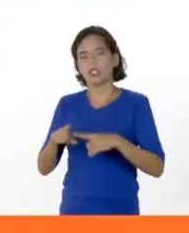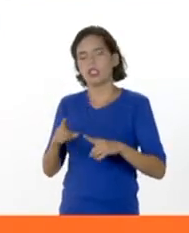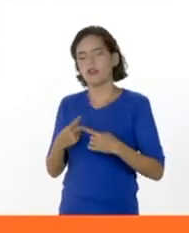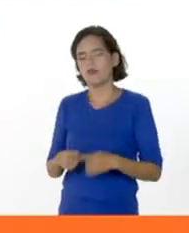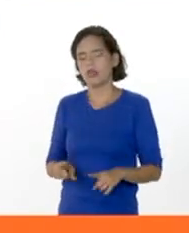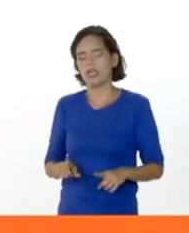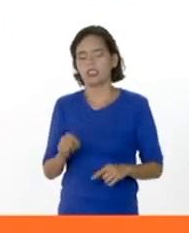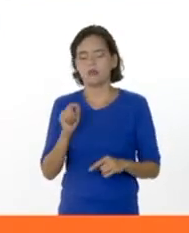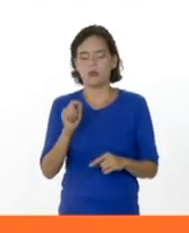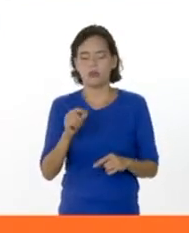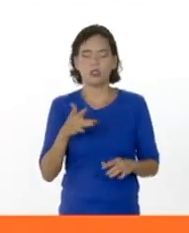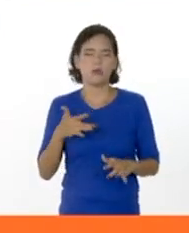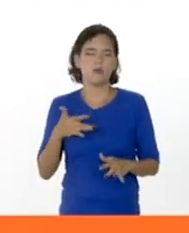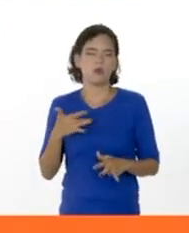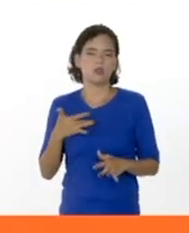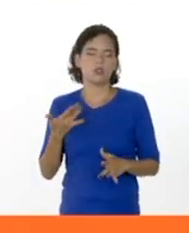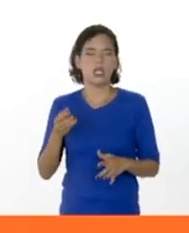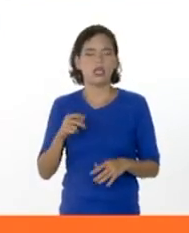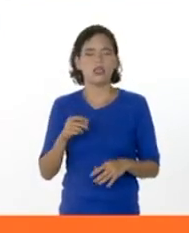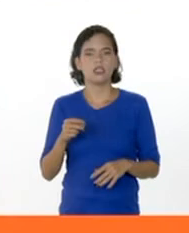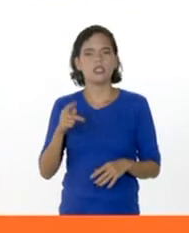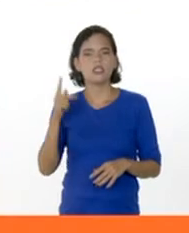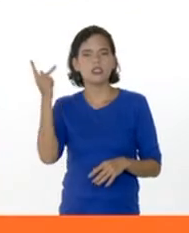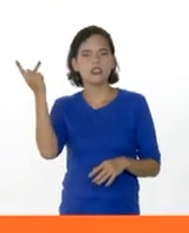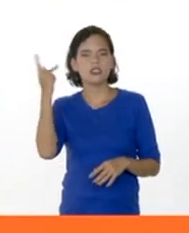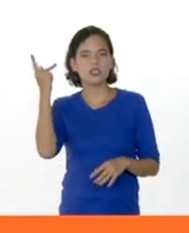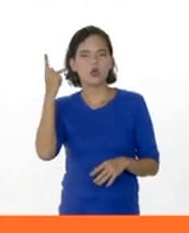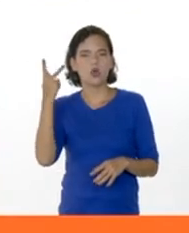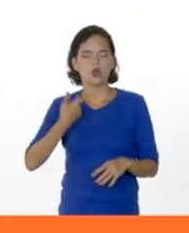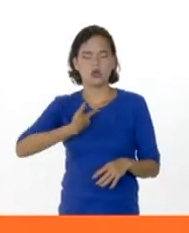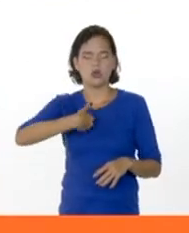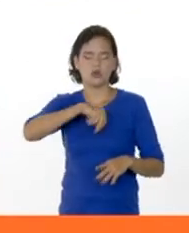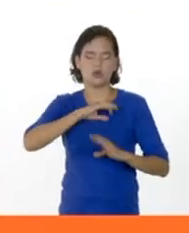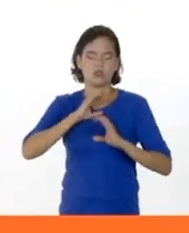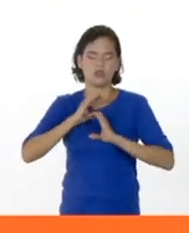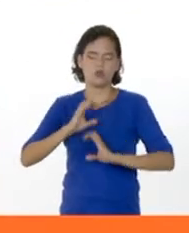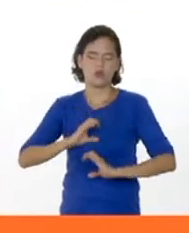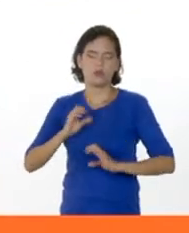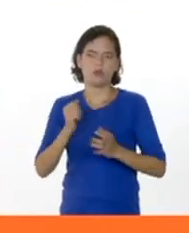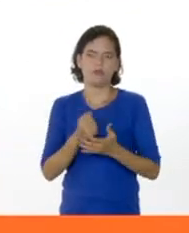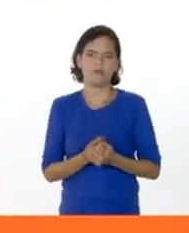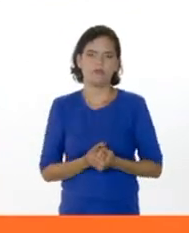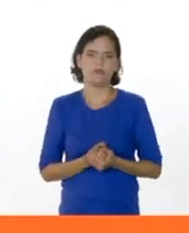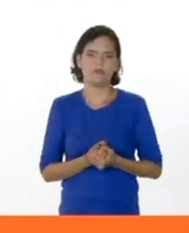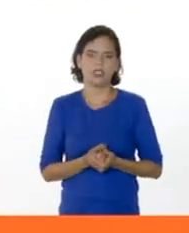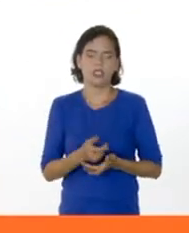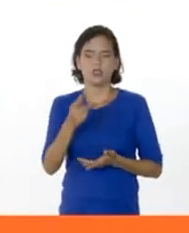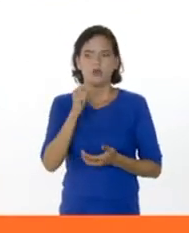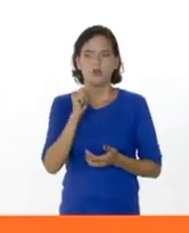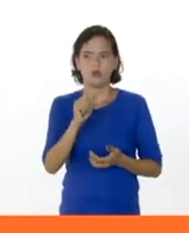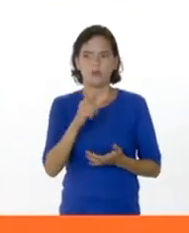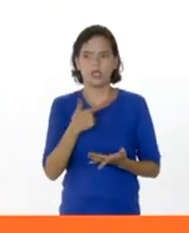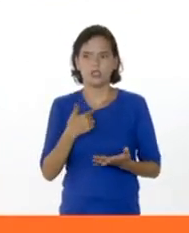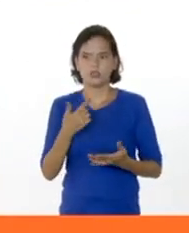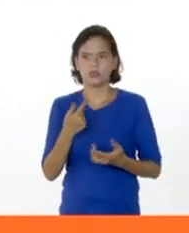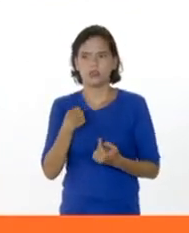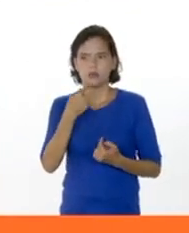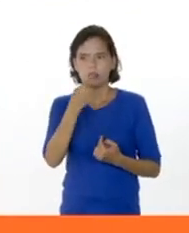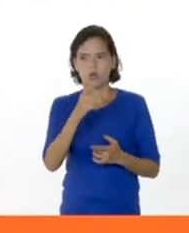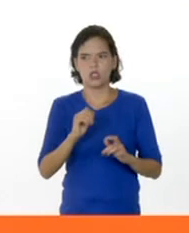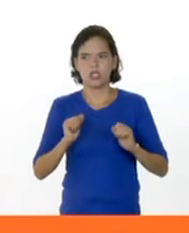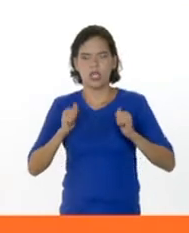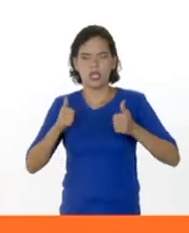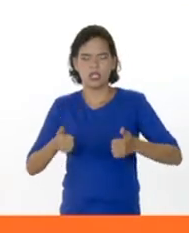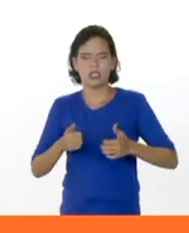emocionales y psicológicos en nuestro cuerpo. Y que son estados que determinan, como lo dije al principio,